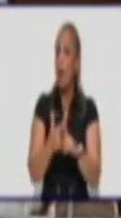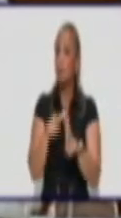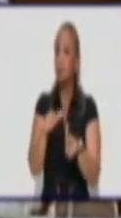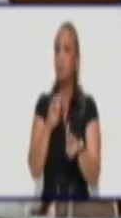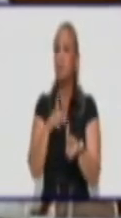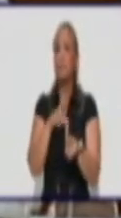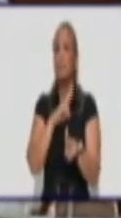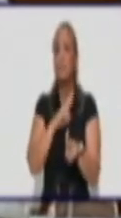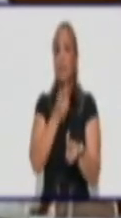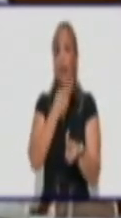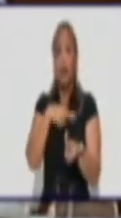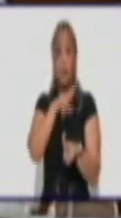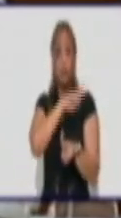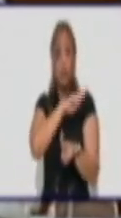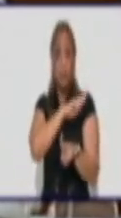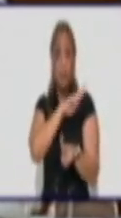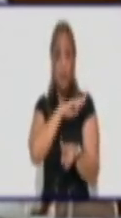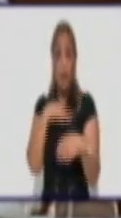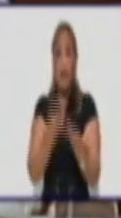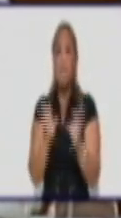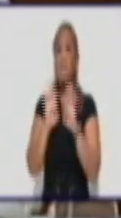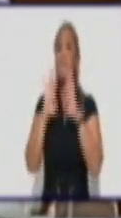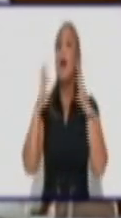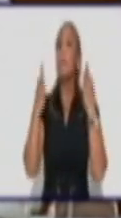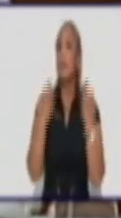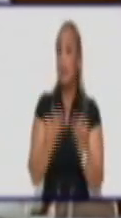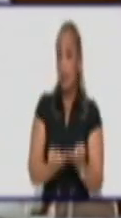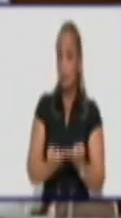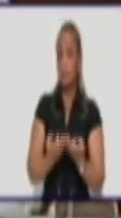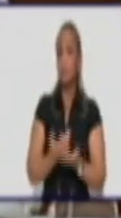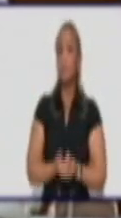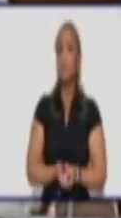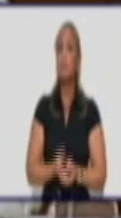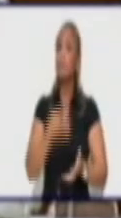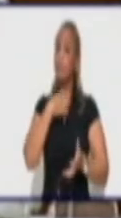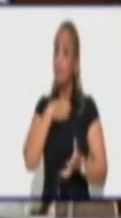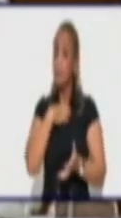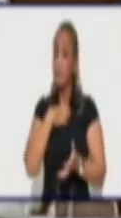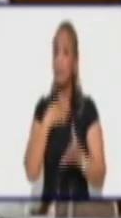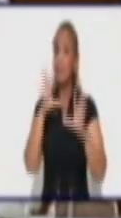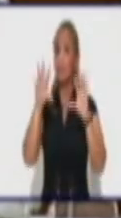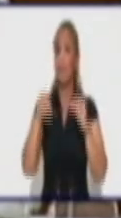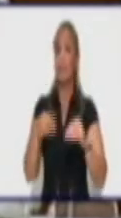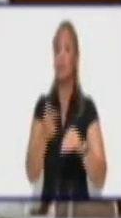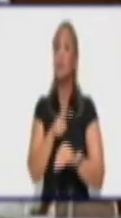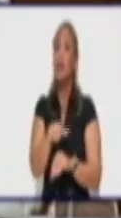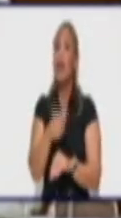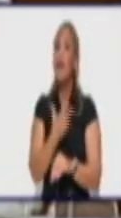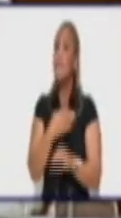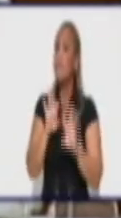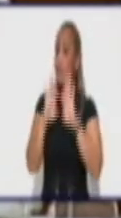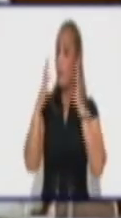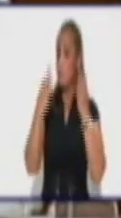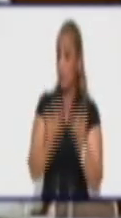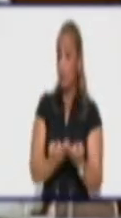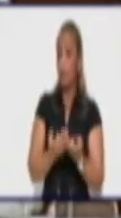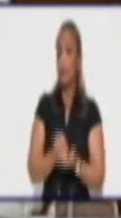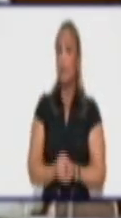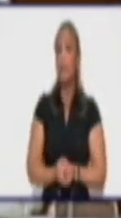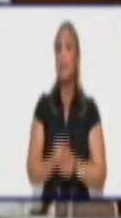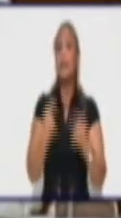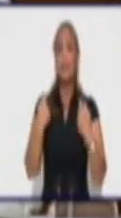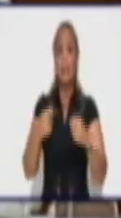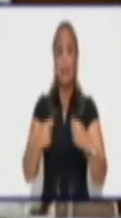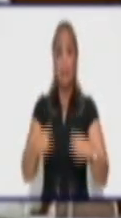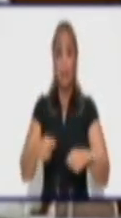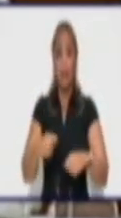institucional, pero hay una responsabilidad familiar, que tiene que asumir la familia, que tiene que entender que